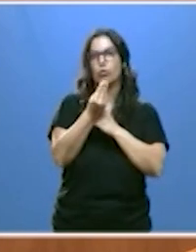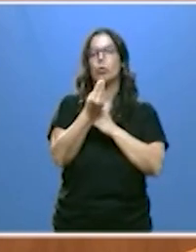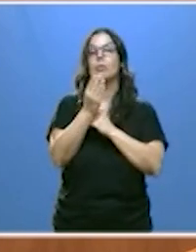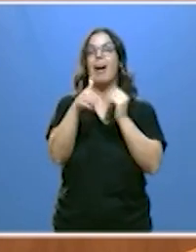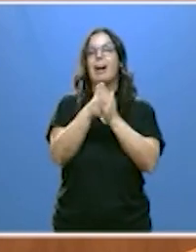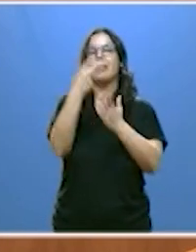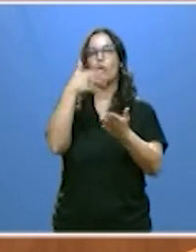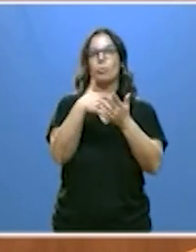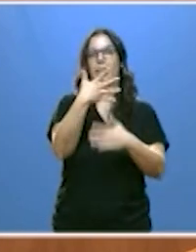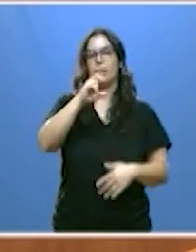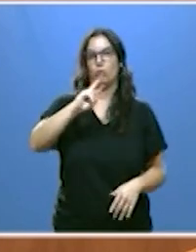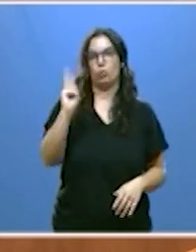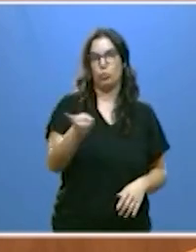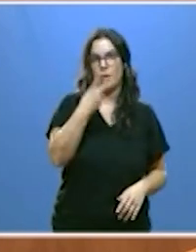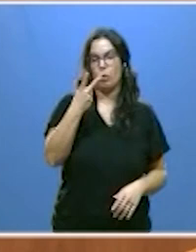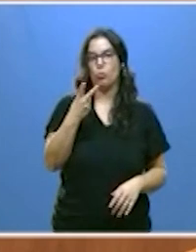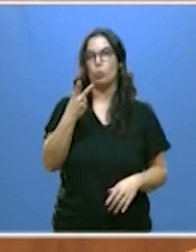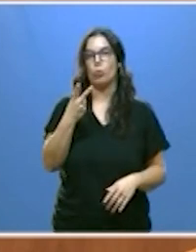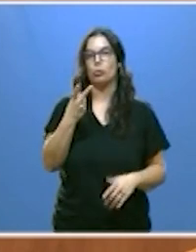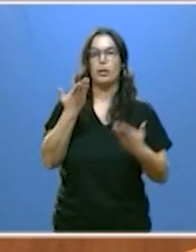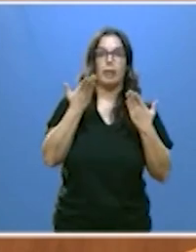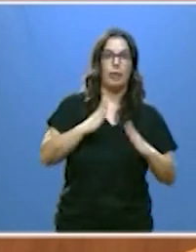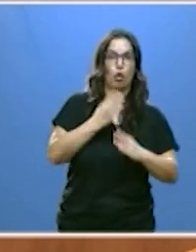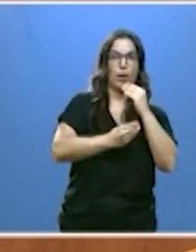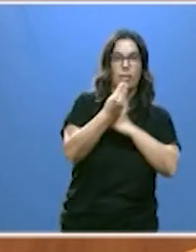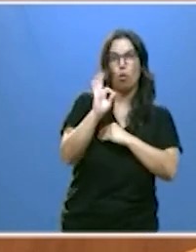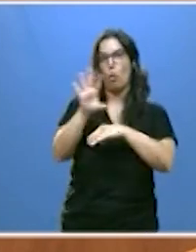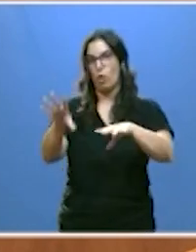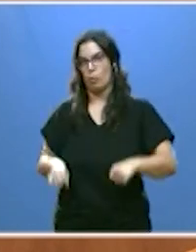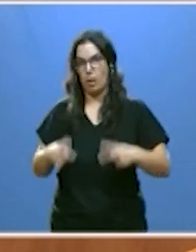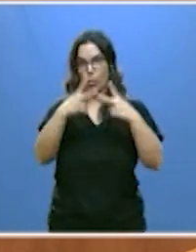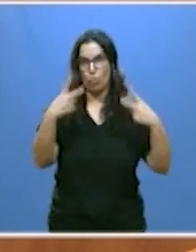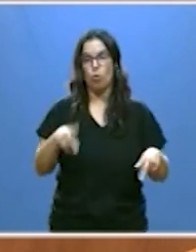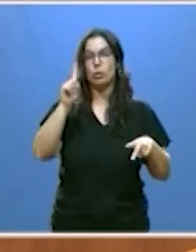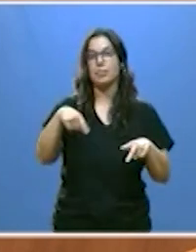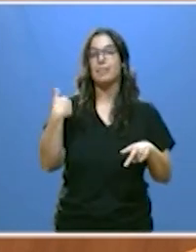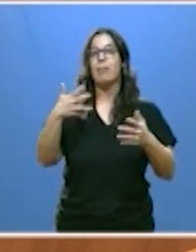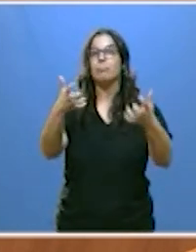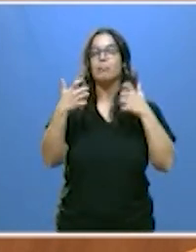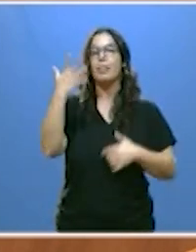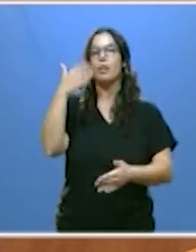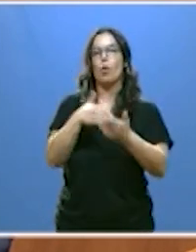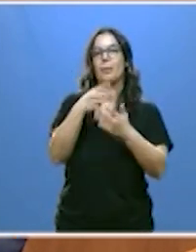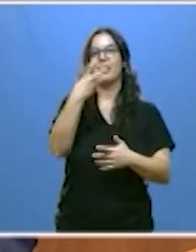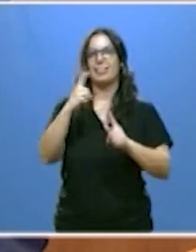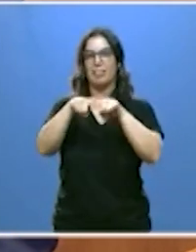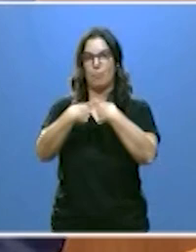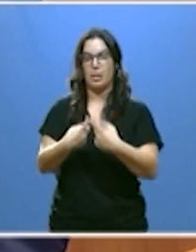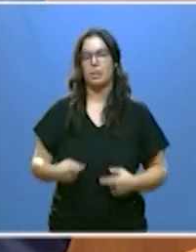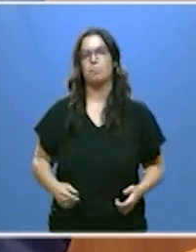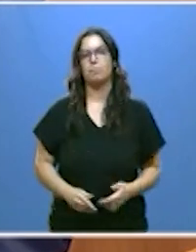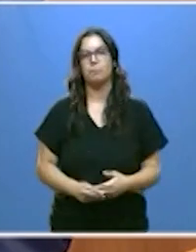hasta 2.500 euros por nacimiento o adopción que ya ha beneficiado a 5.300 familias